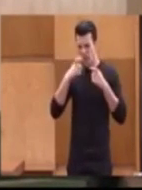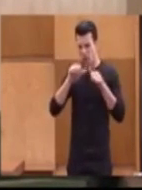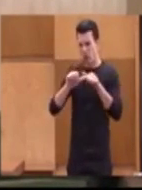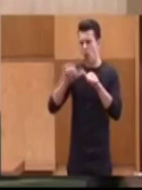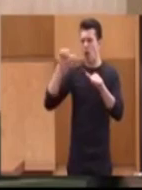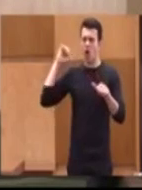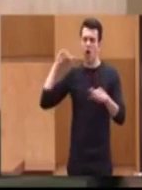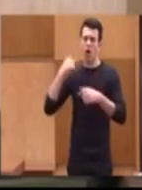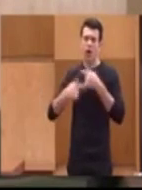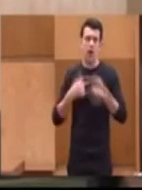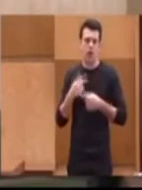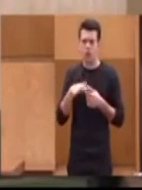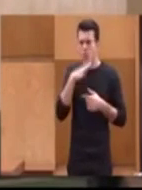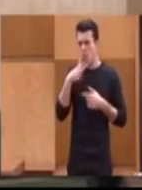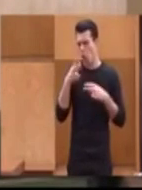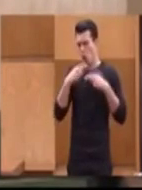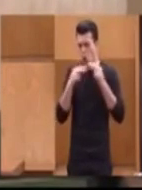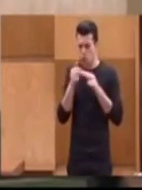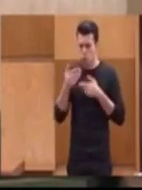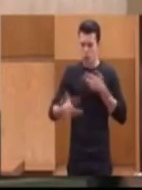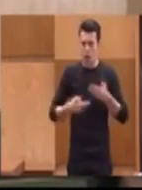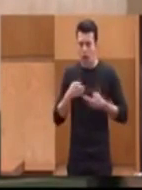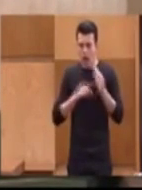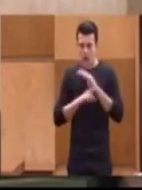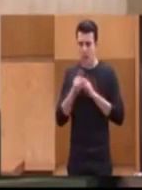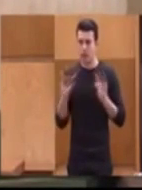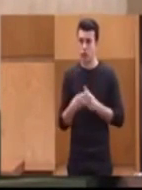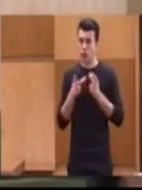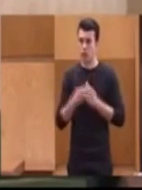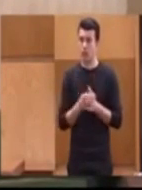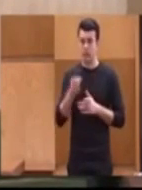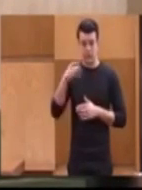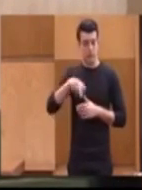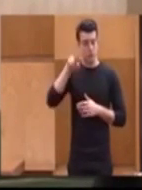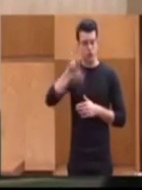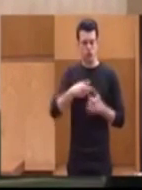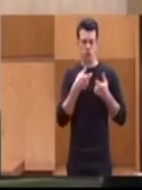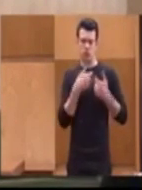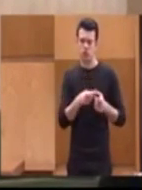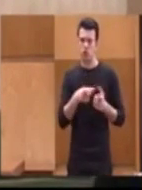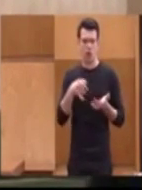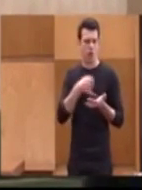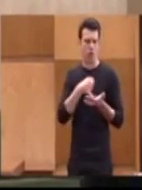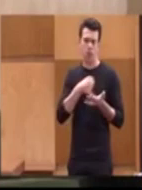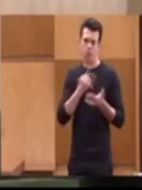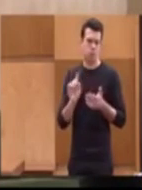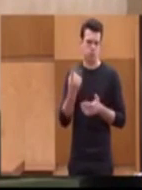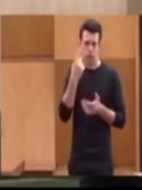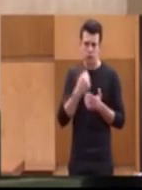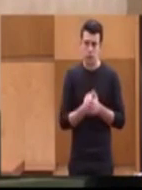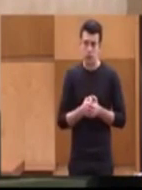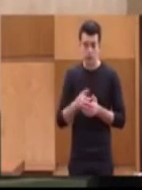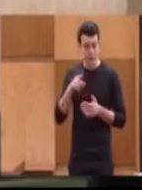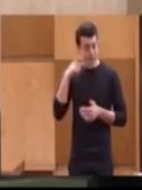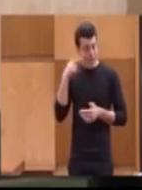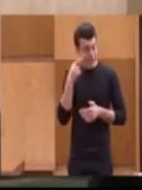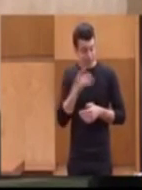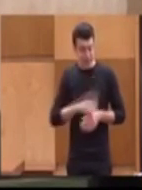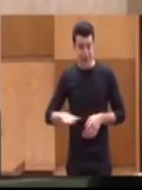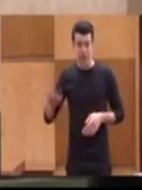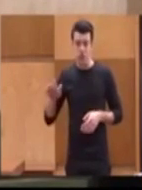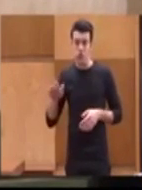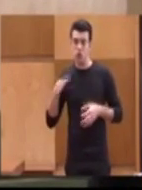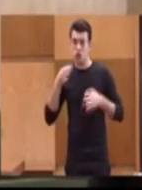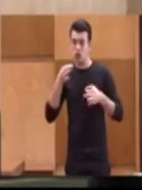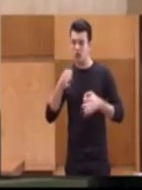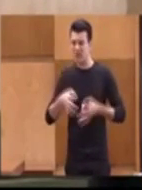generaciones por construir y hacer avanzar nuestra sociedad. Pero también son el sector más débil. Incluso los niños tienen dominantemente a